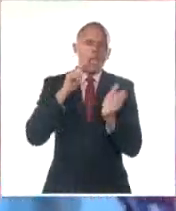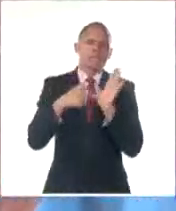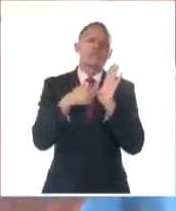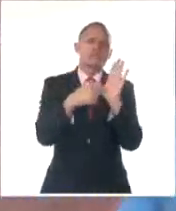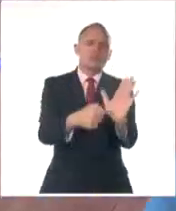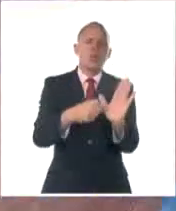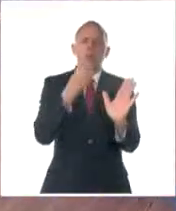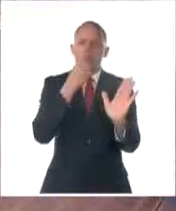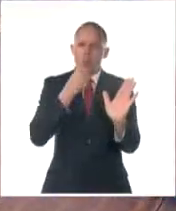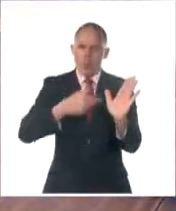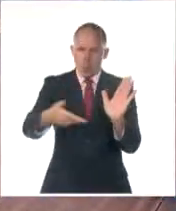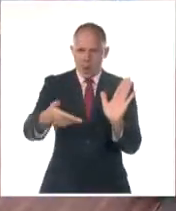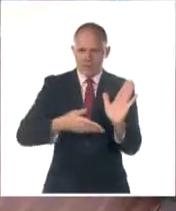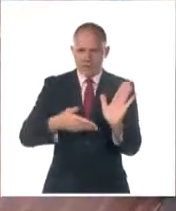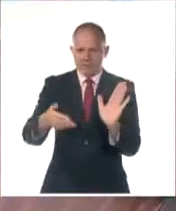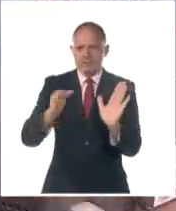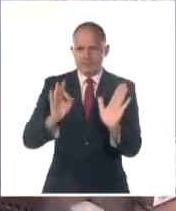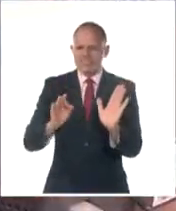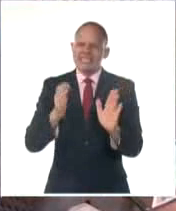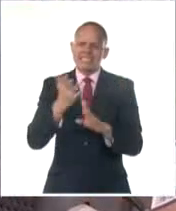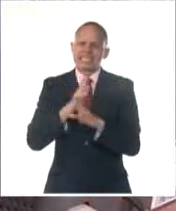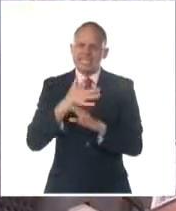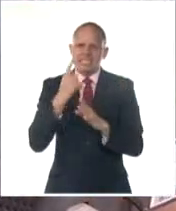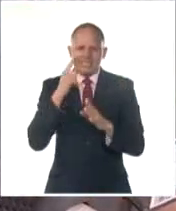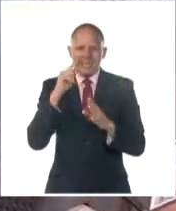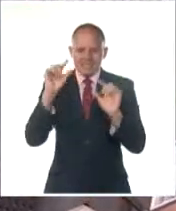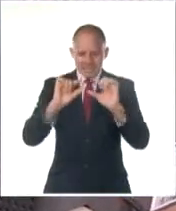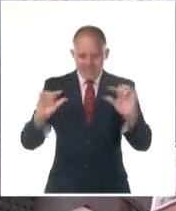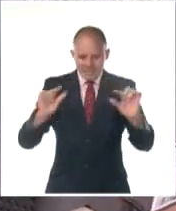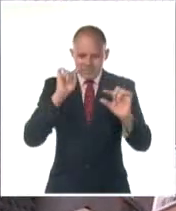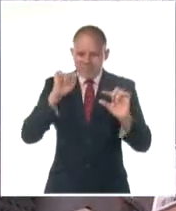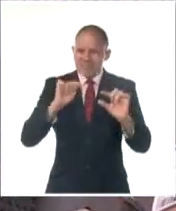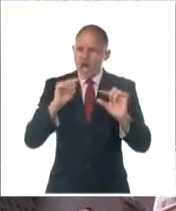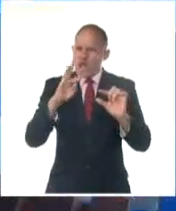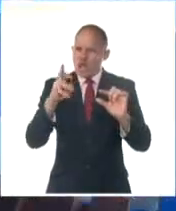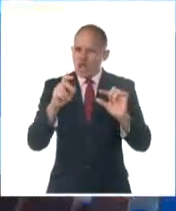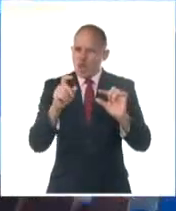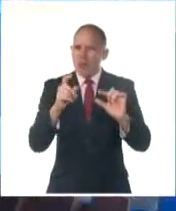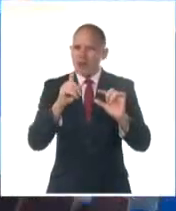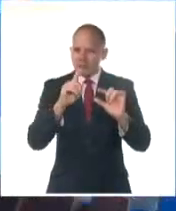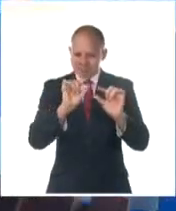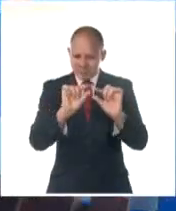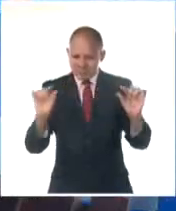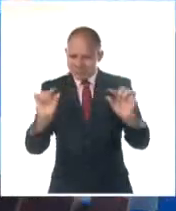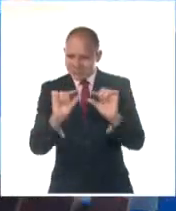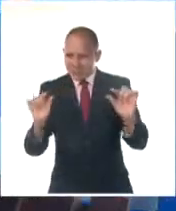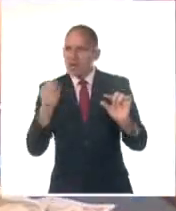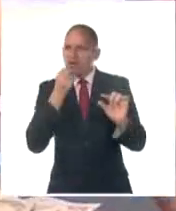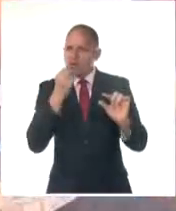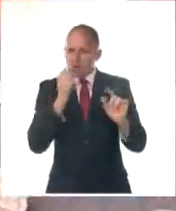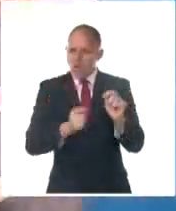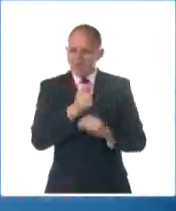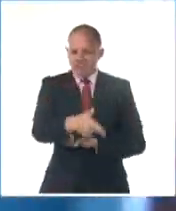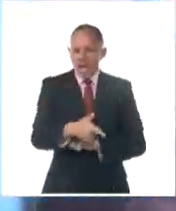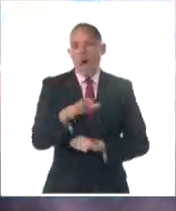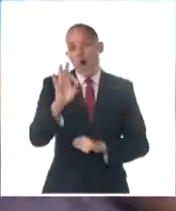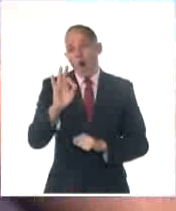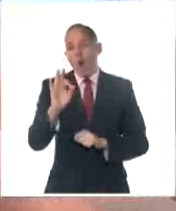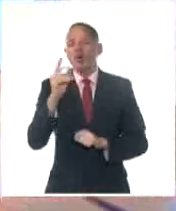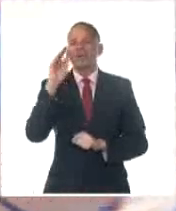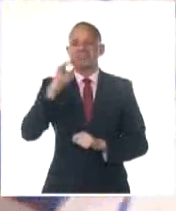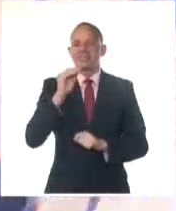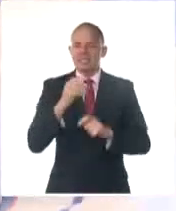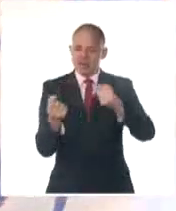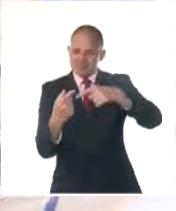solicita, o sea, el código digital entregado por la empresa de correos si se compró por esta vía o el comprobante electrónico